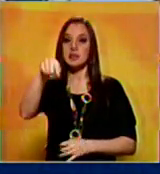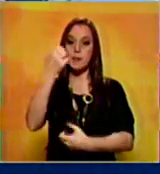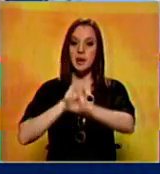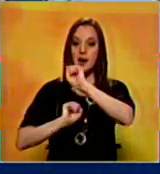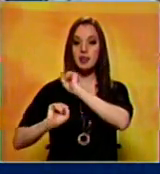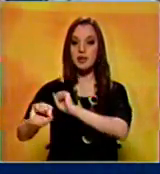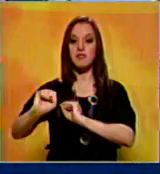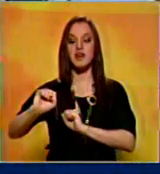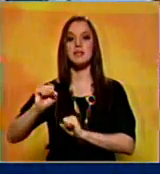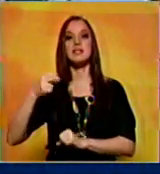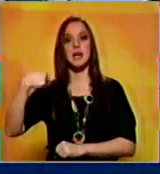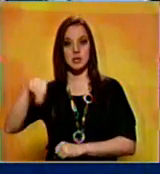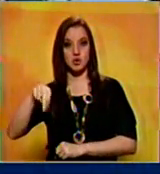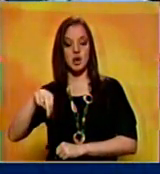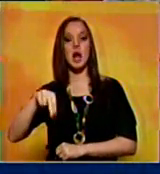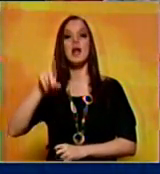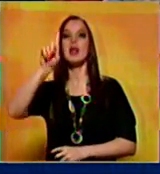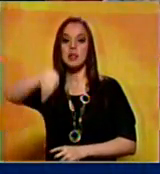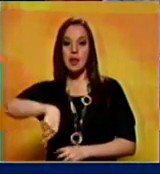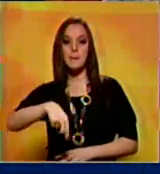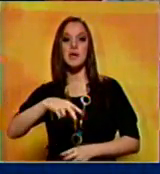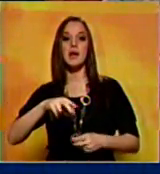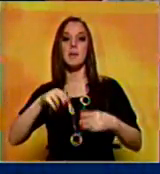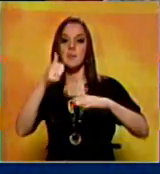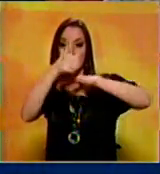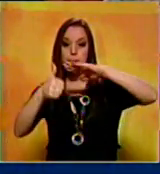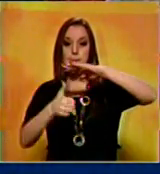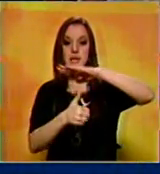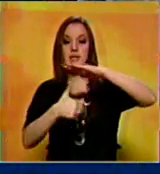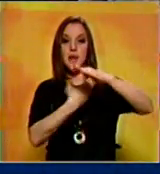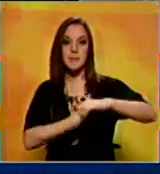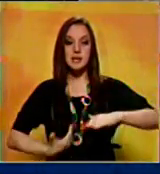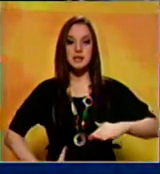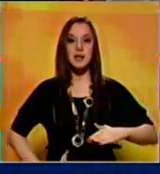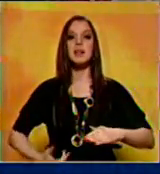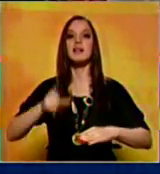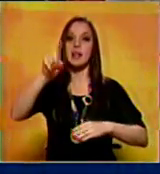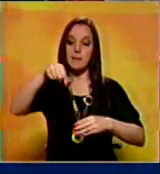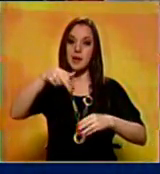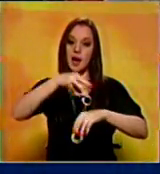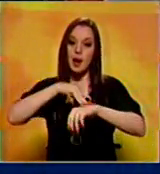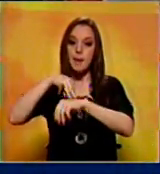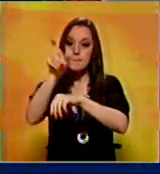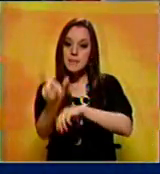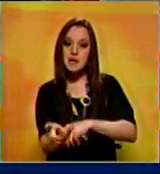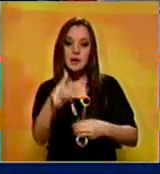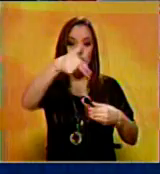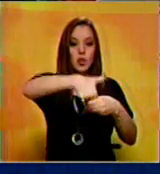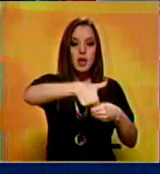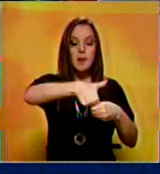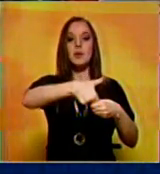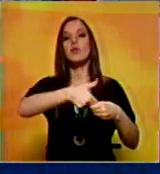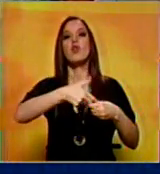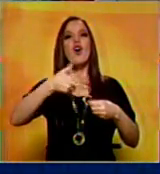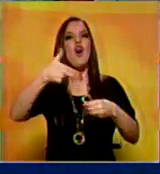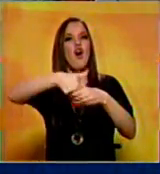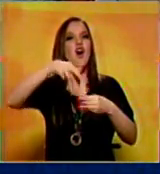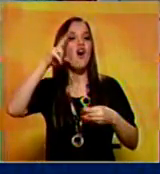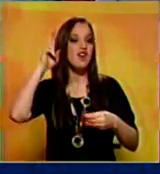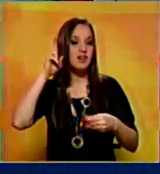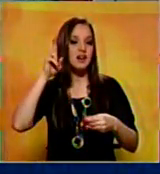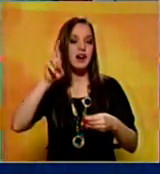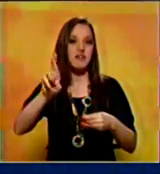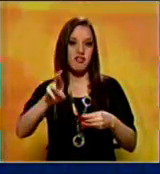el vicepresidente de economía que es a la vez ministro de petróleo y presidente de PDVSA Rafael Ramírez bueno